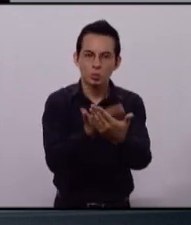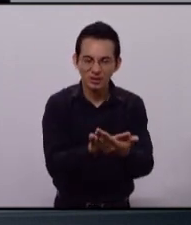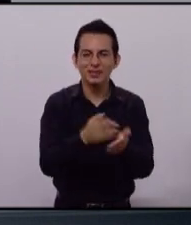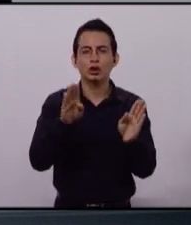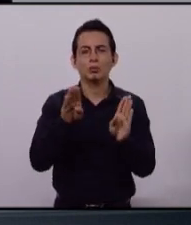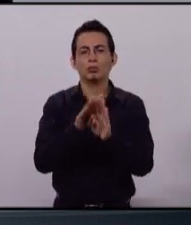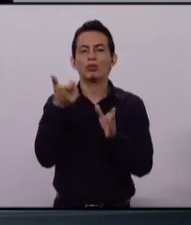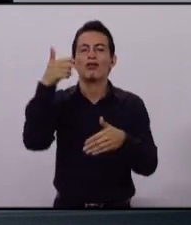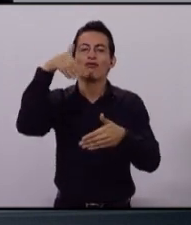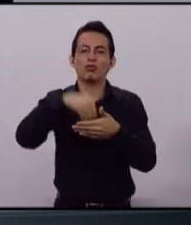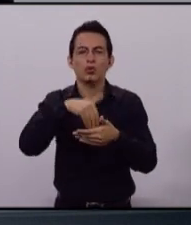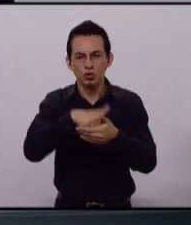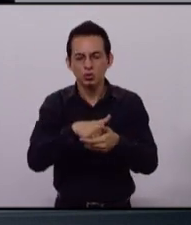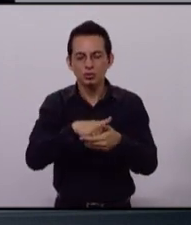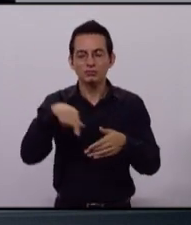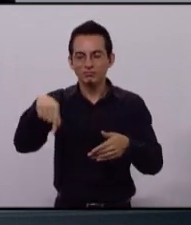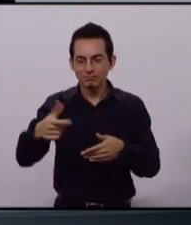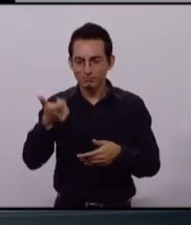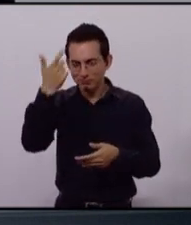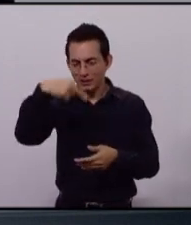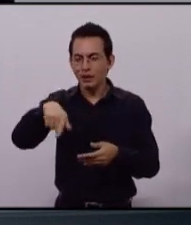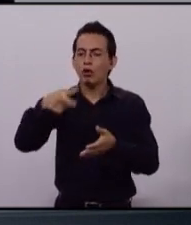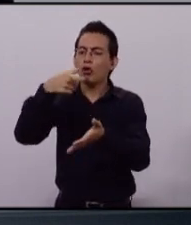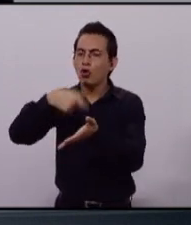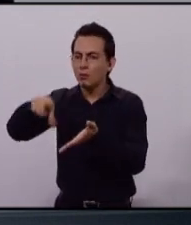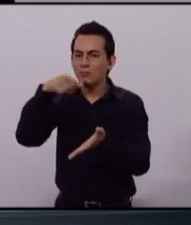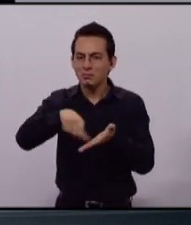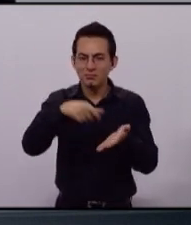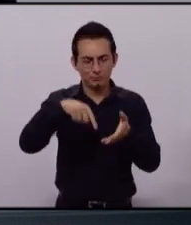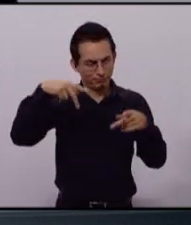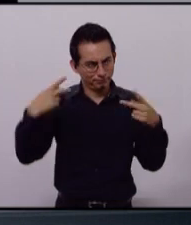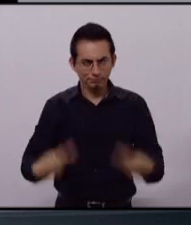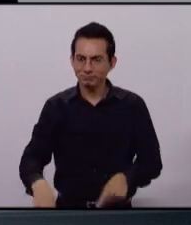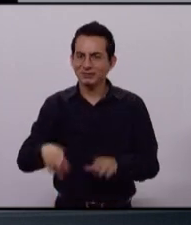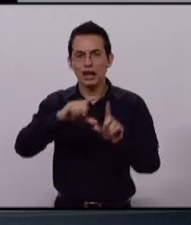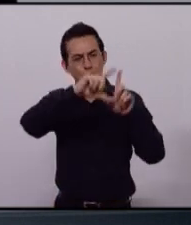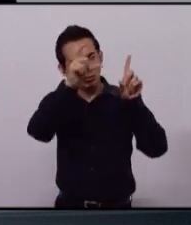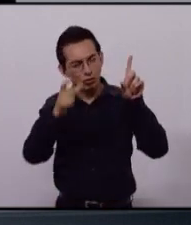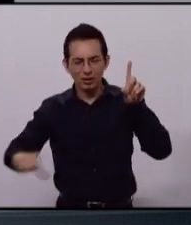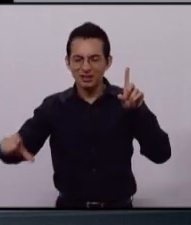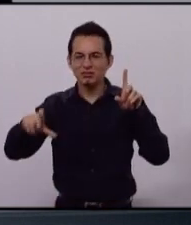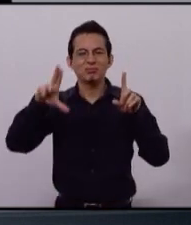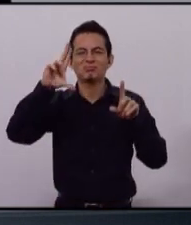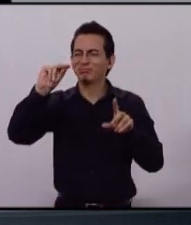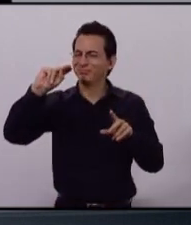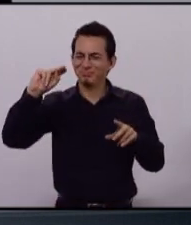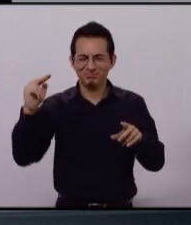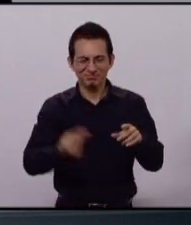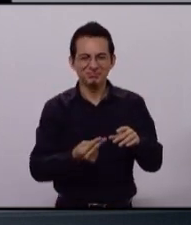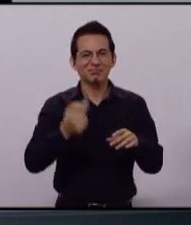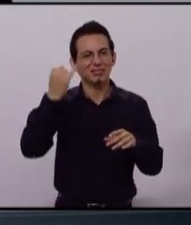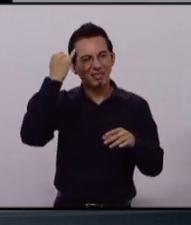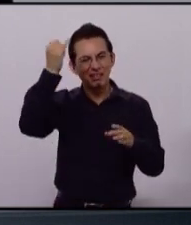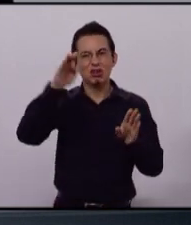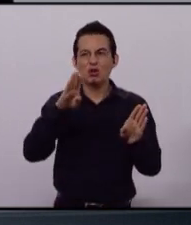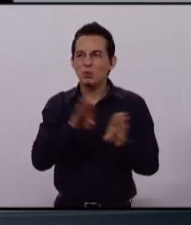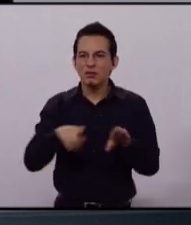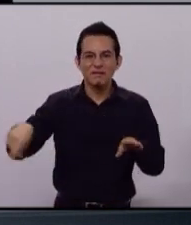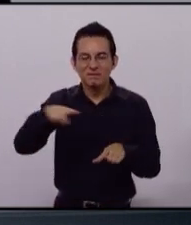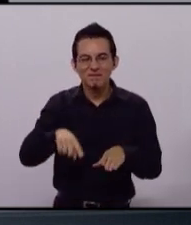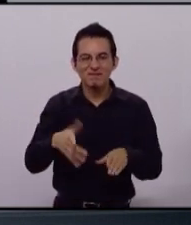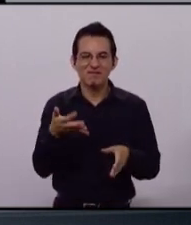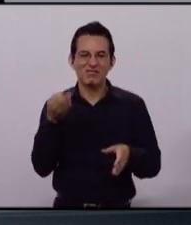con giros comerciales para la compra de productos nacionales, evitando a toda costa cualquier acto de corrupción,